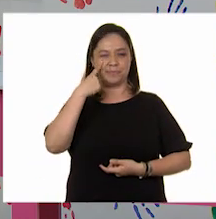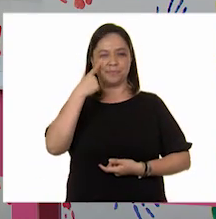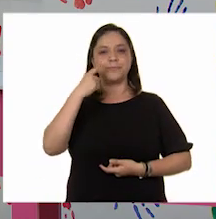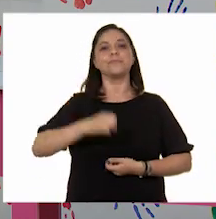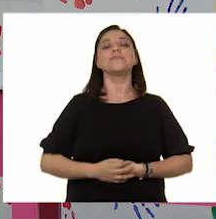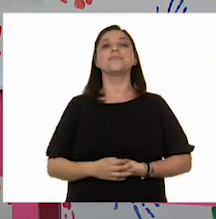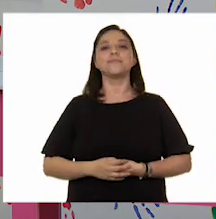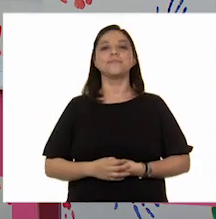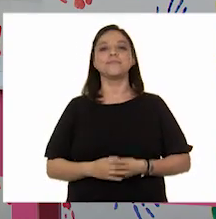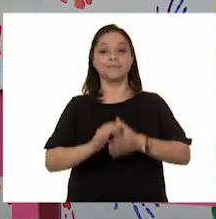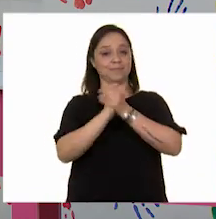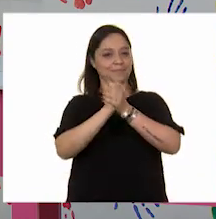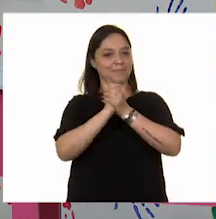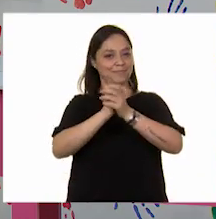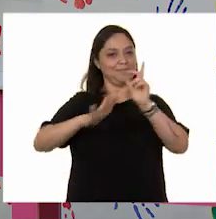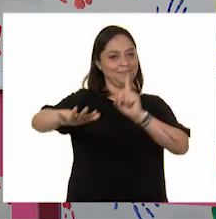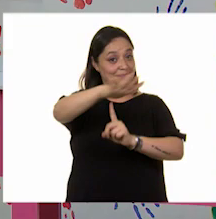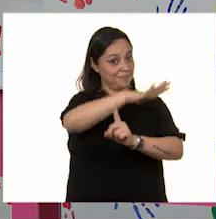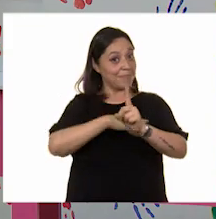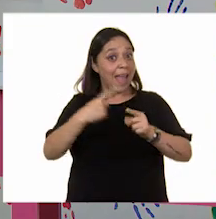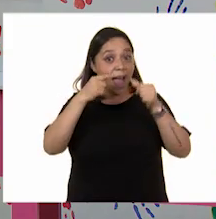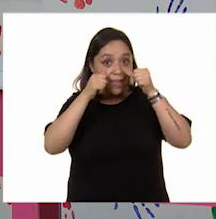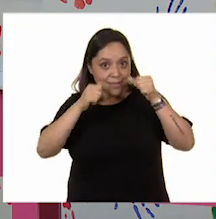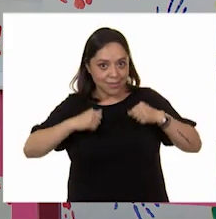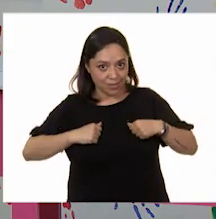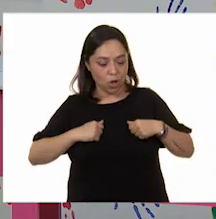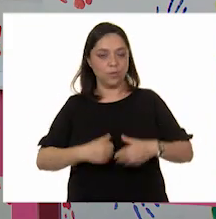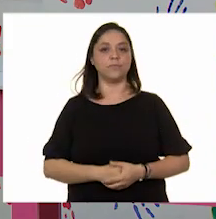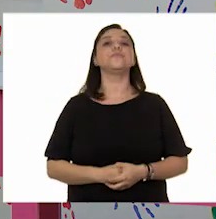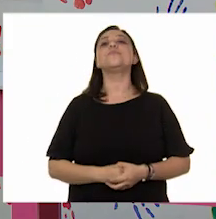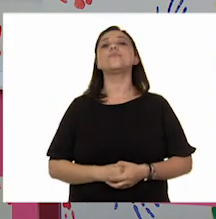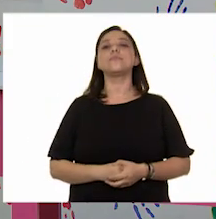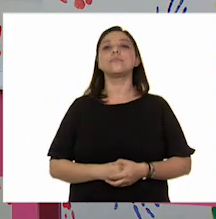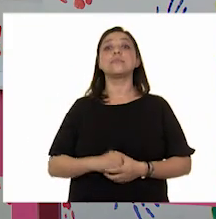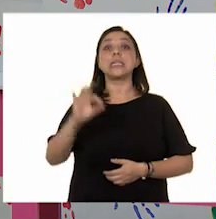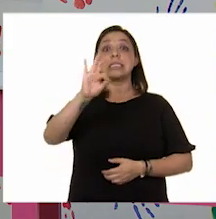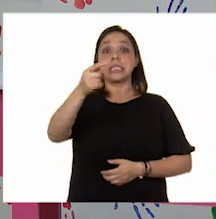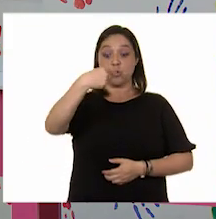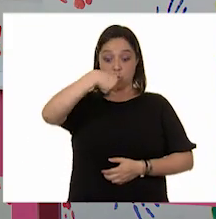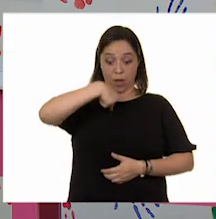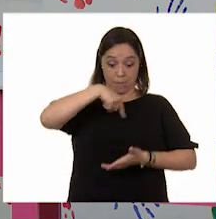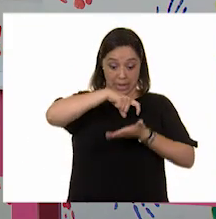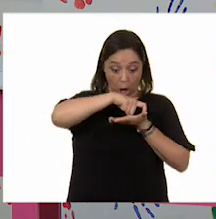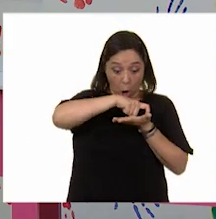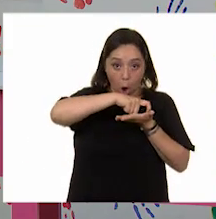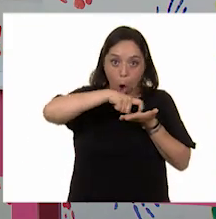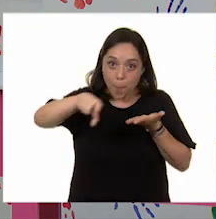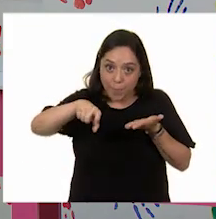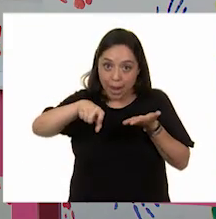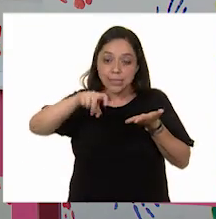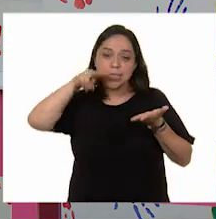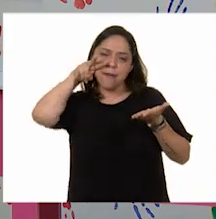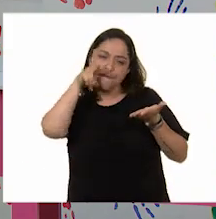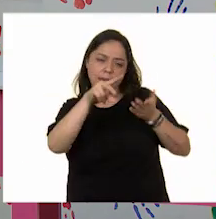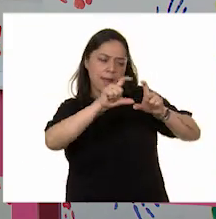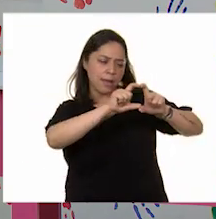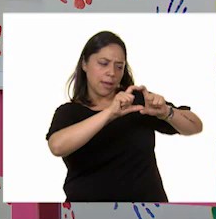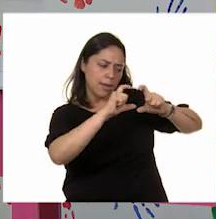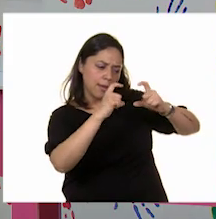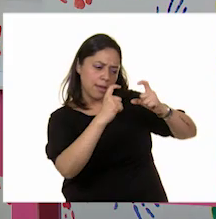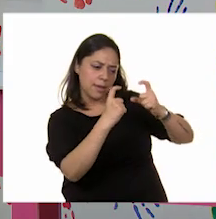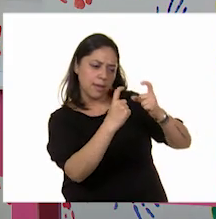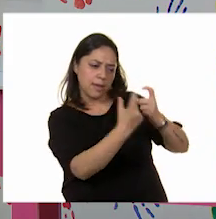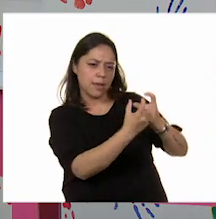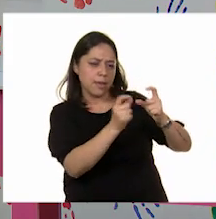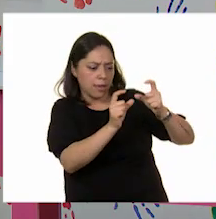Medio Ambiente. Esta dice así, pongan atención, ¿eh? Sí. Si me llegas a comprar, la etiqueta debes ver. Un logo debo